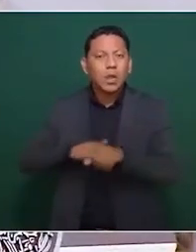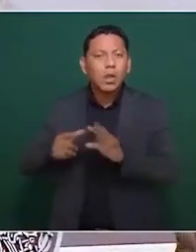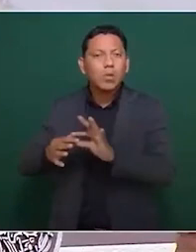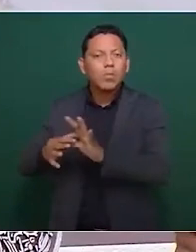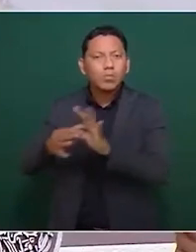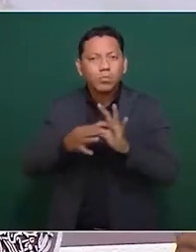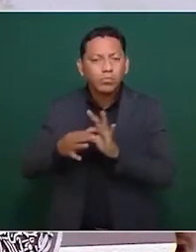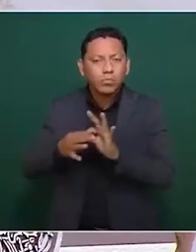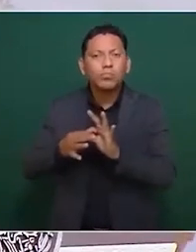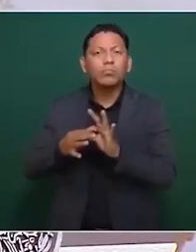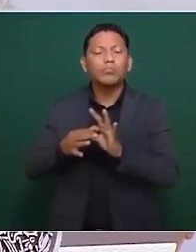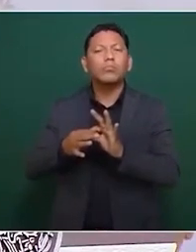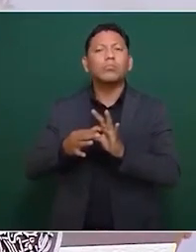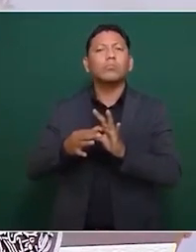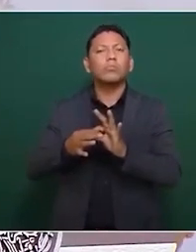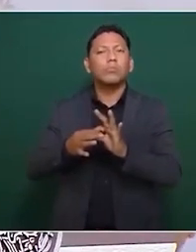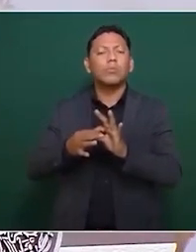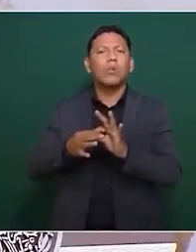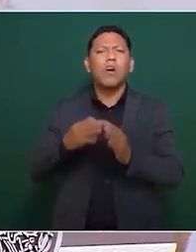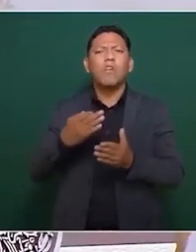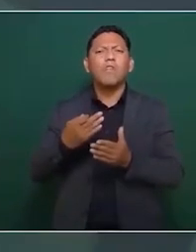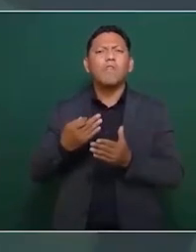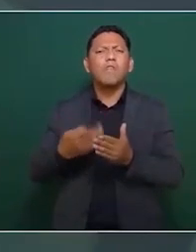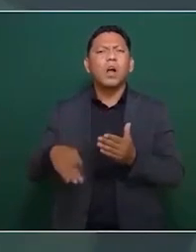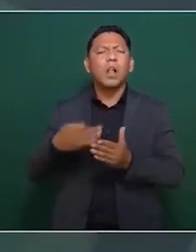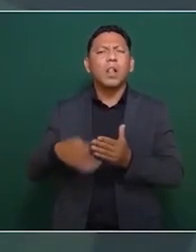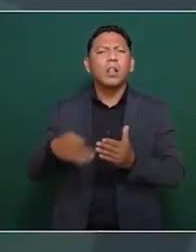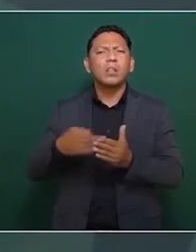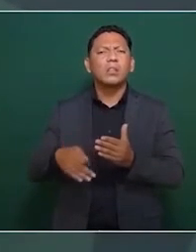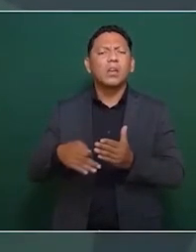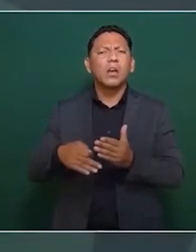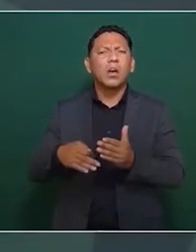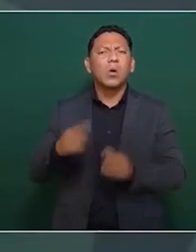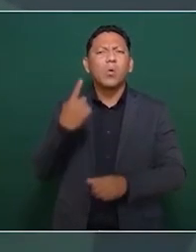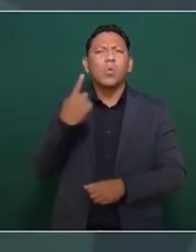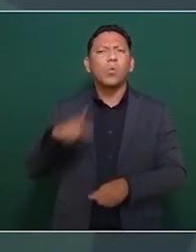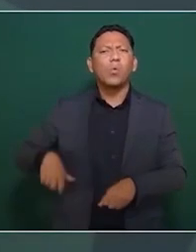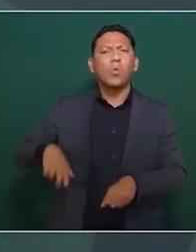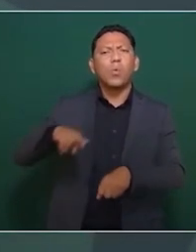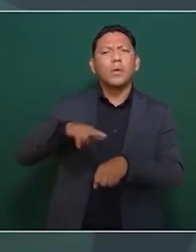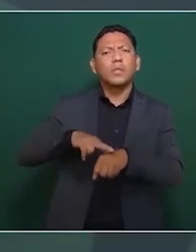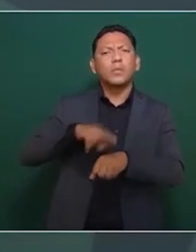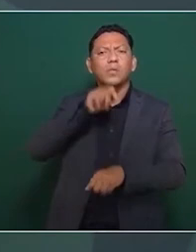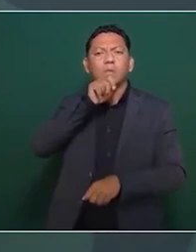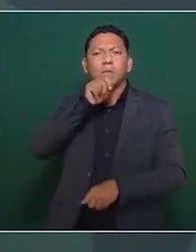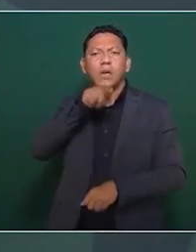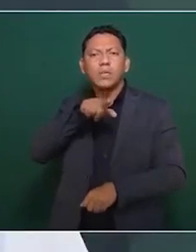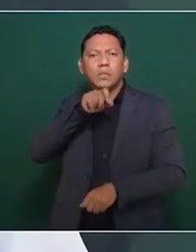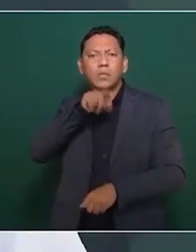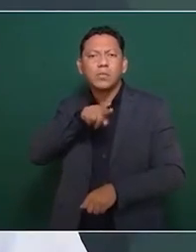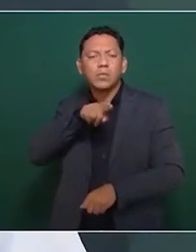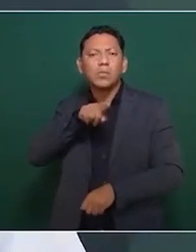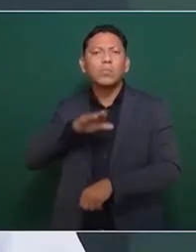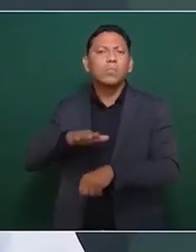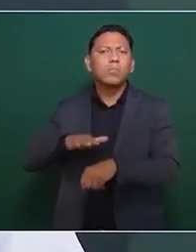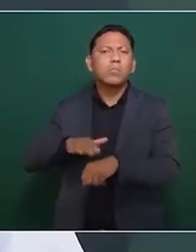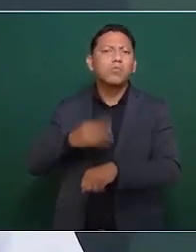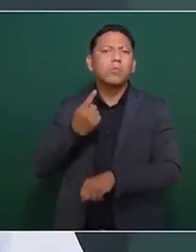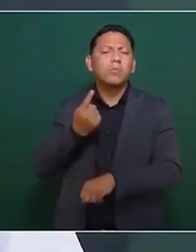y no estuvo presente el gobernador de Jalisco porque